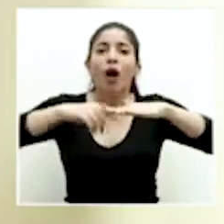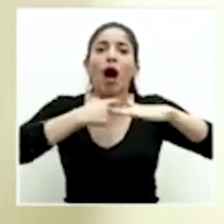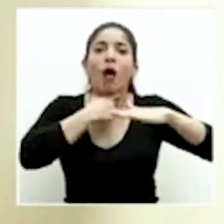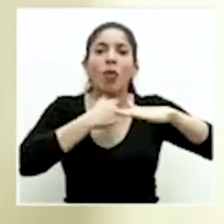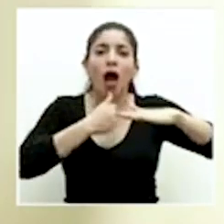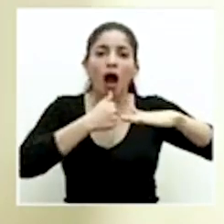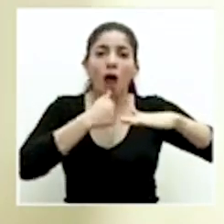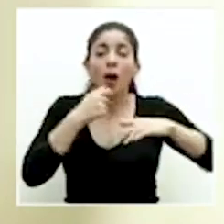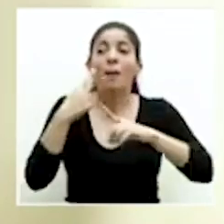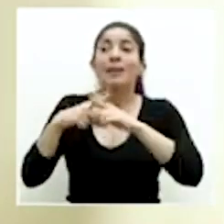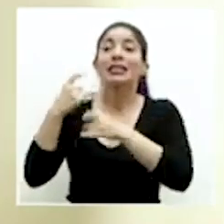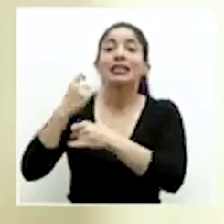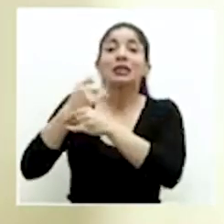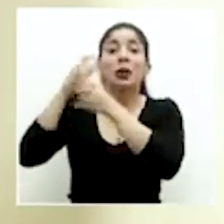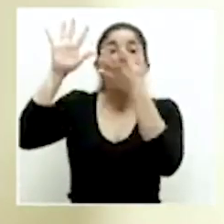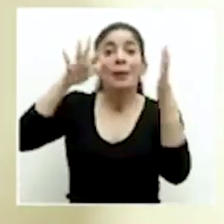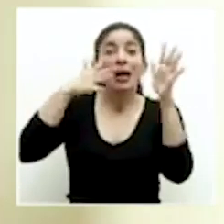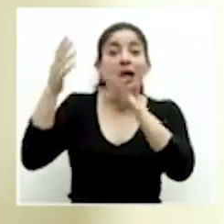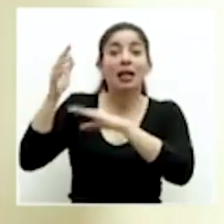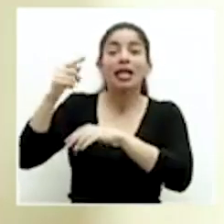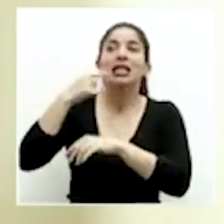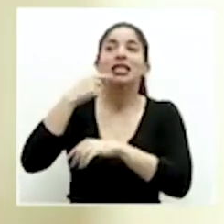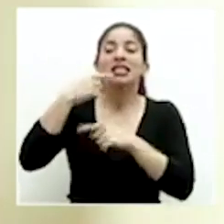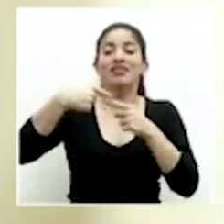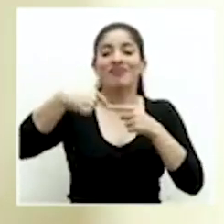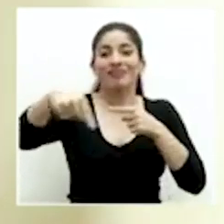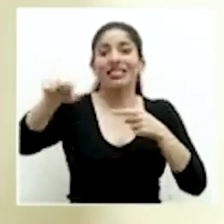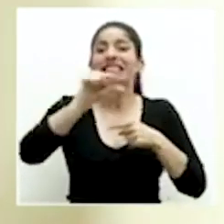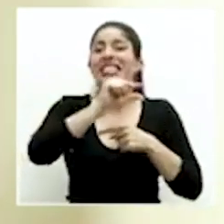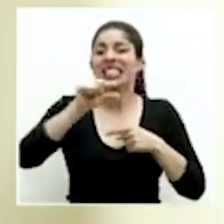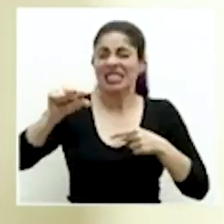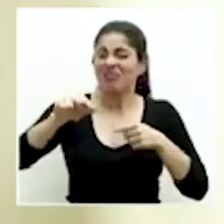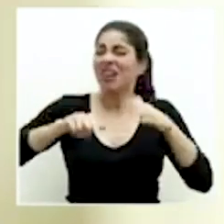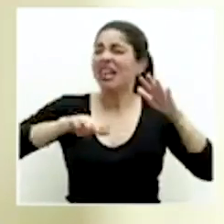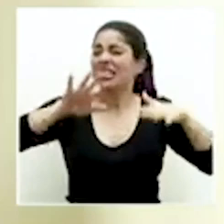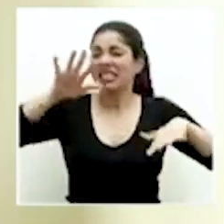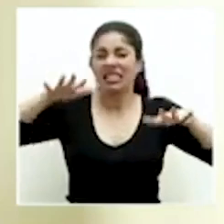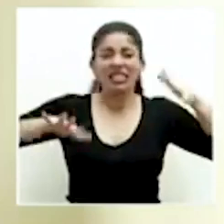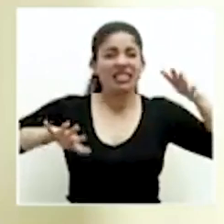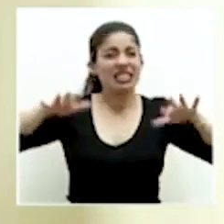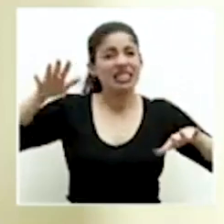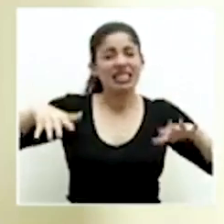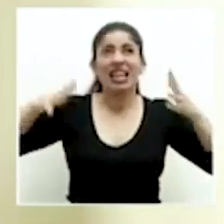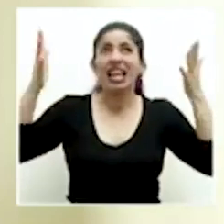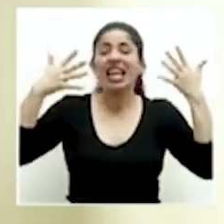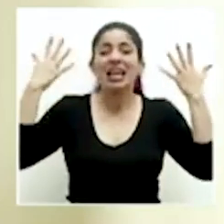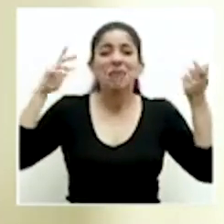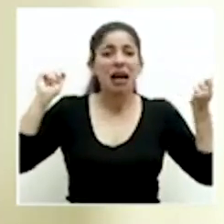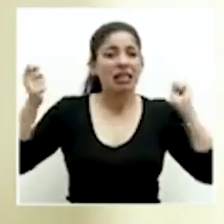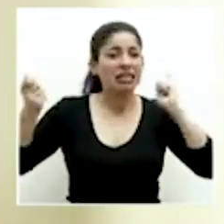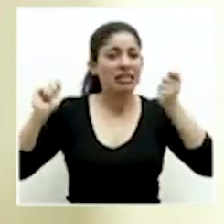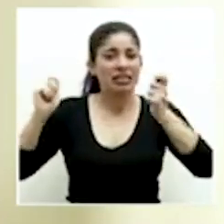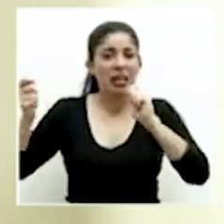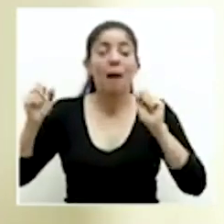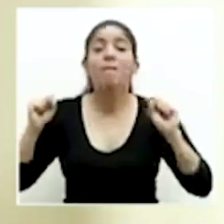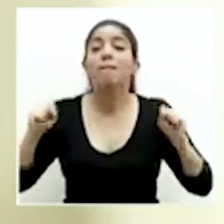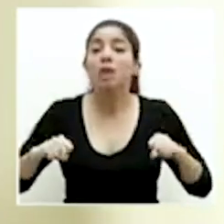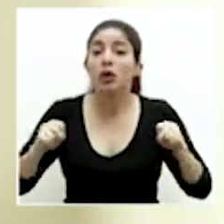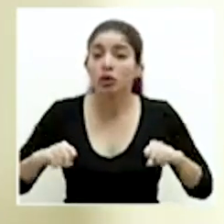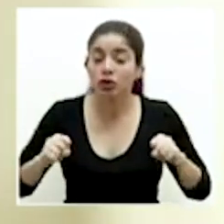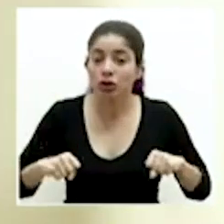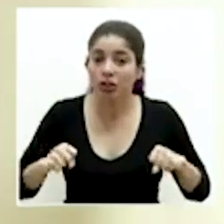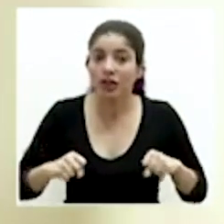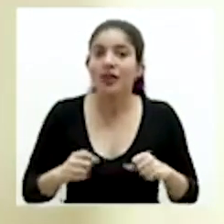nos ha informado que tendremos una semana bastante inestable desde el punto de vista meteorológico, con la posibilidad